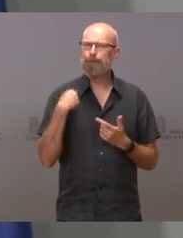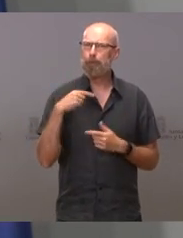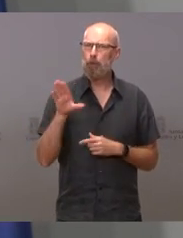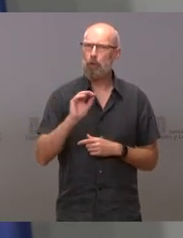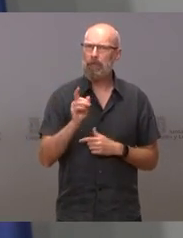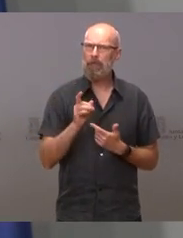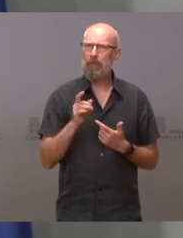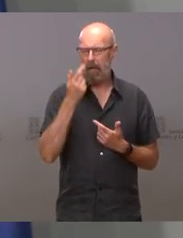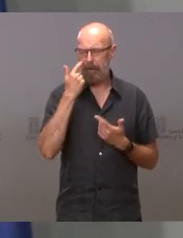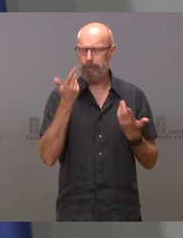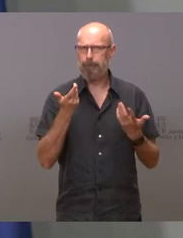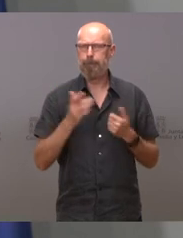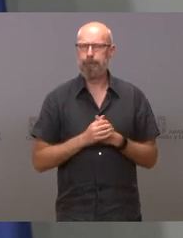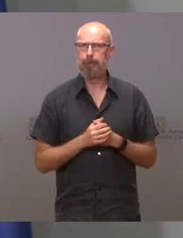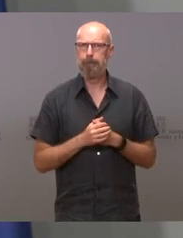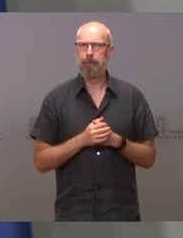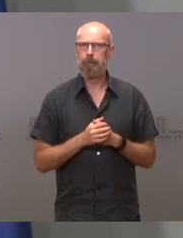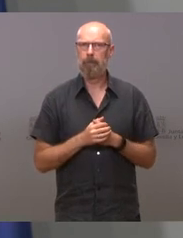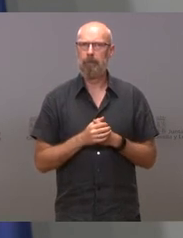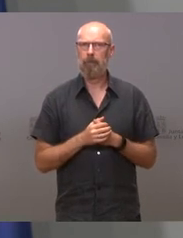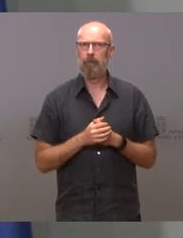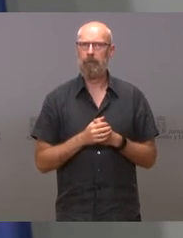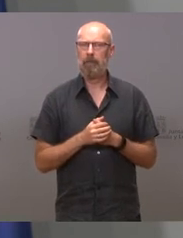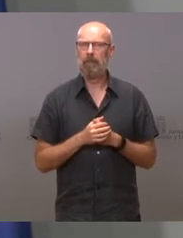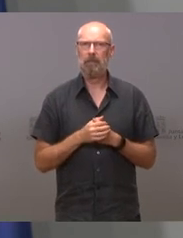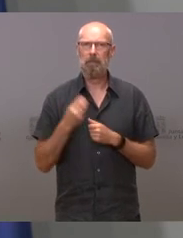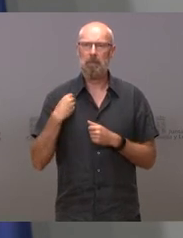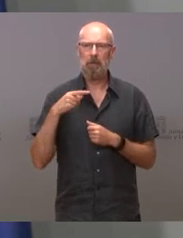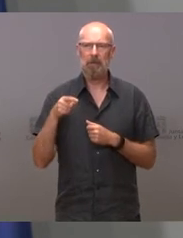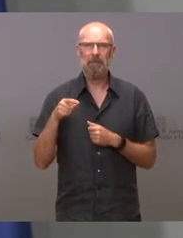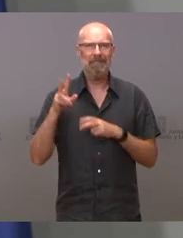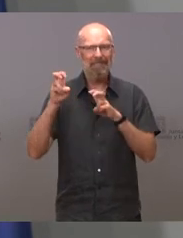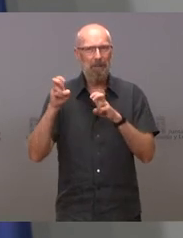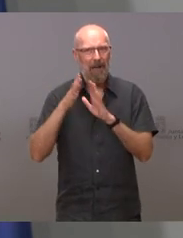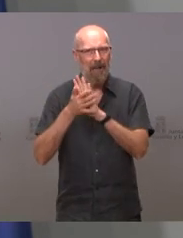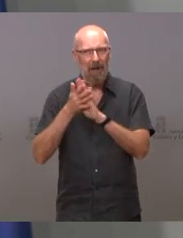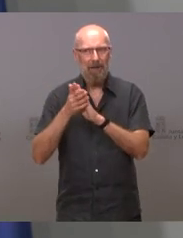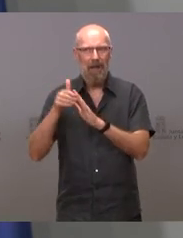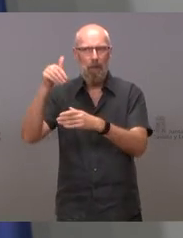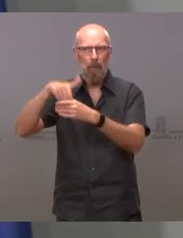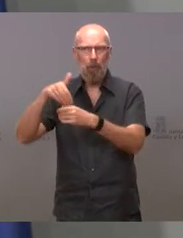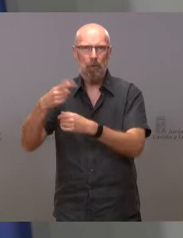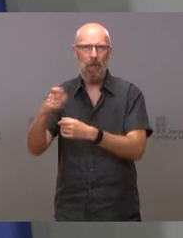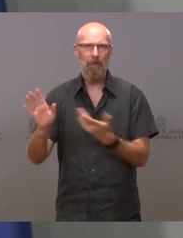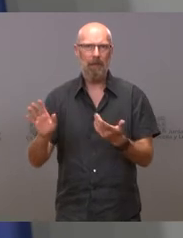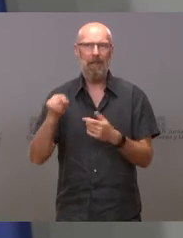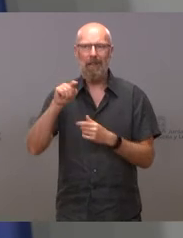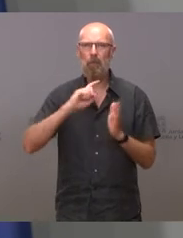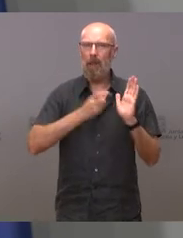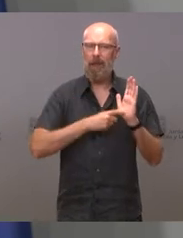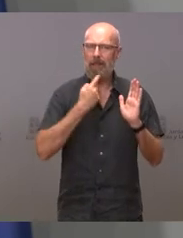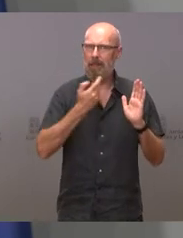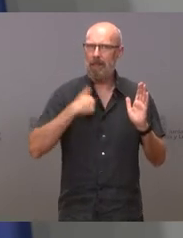naturalmente que tienen derecho. Es que no creo que esto no hay que votarlo. Esto está protegido por la ley y nosotros